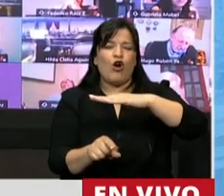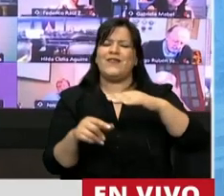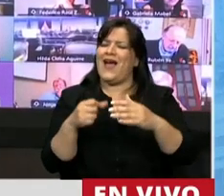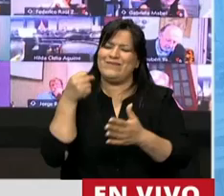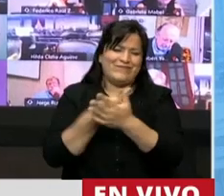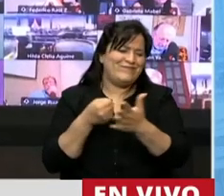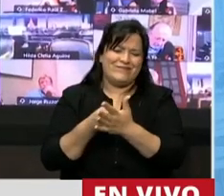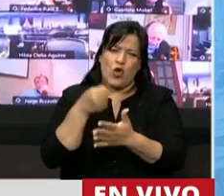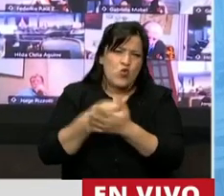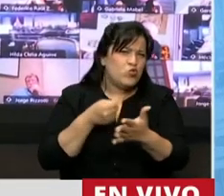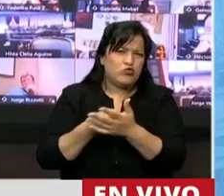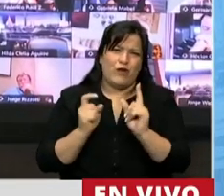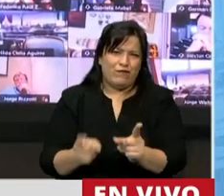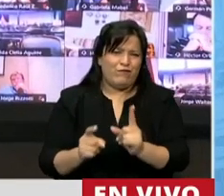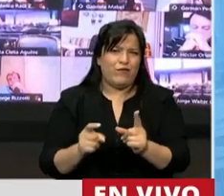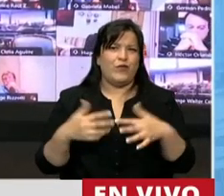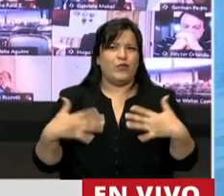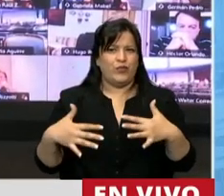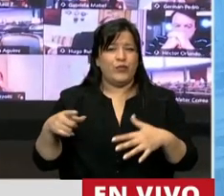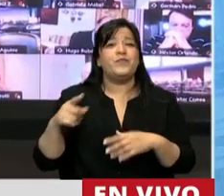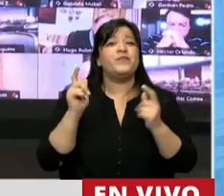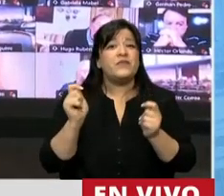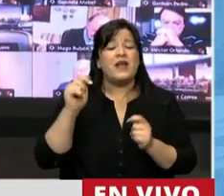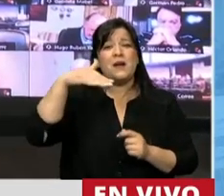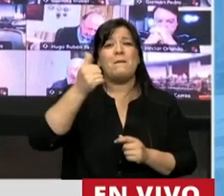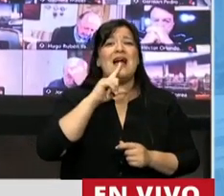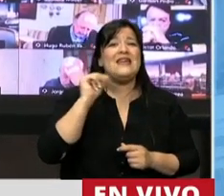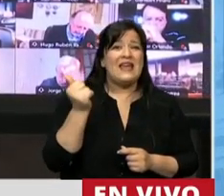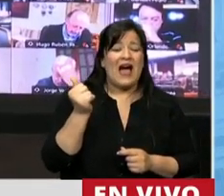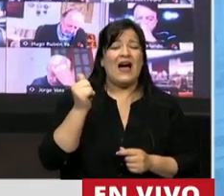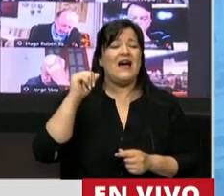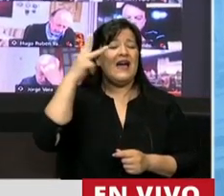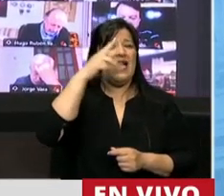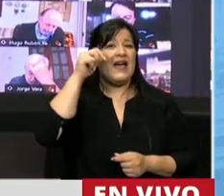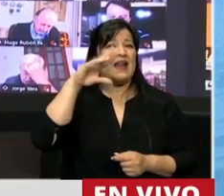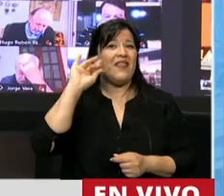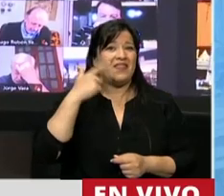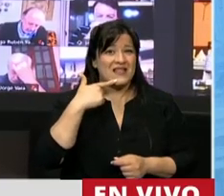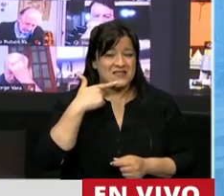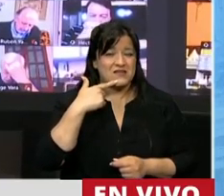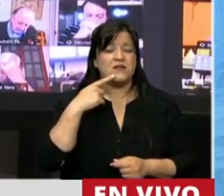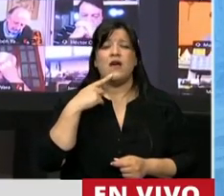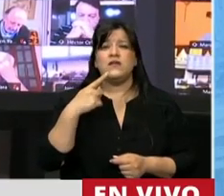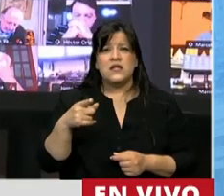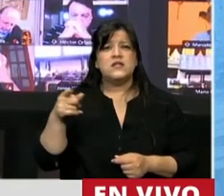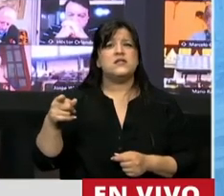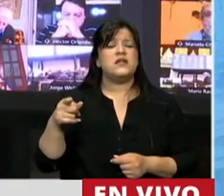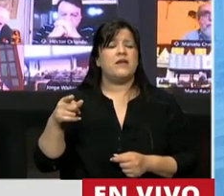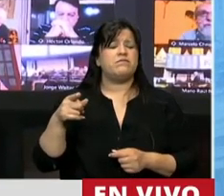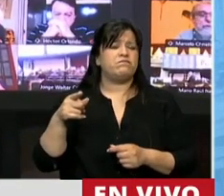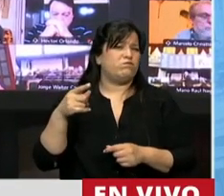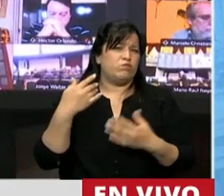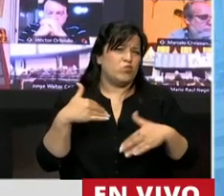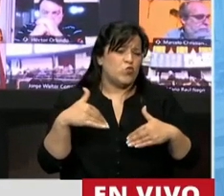eso un grande del constitucionalismo argentino Antonio María Hernández en sus 20 propuestas para hacer el federalismo